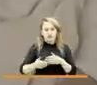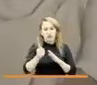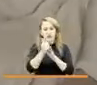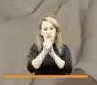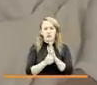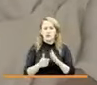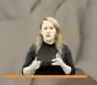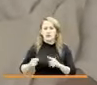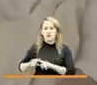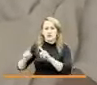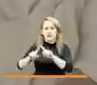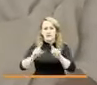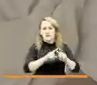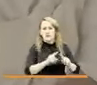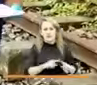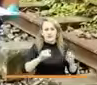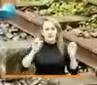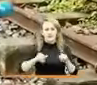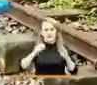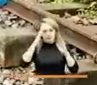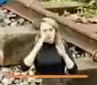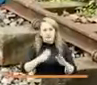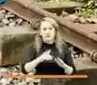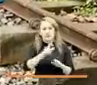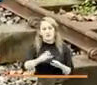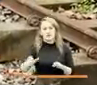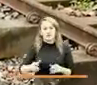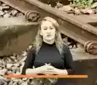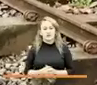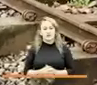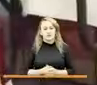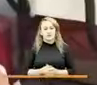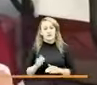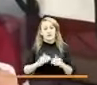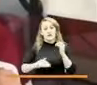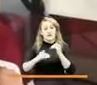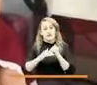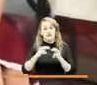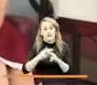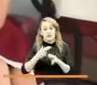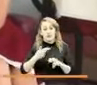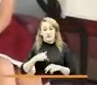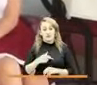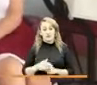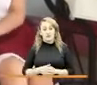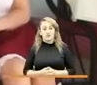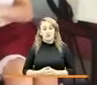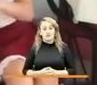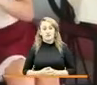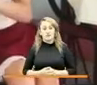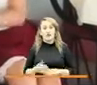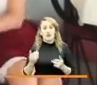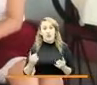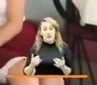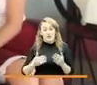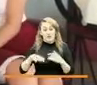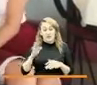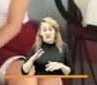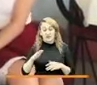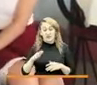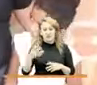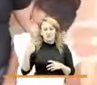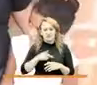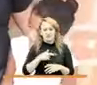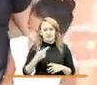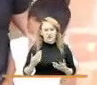atienden a la diversidad de la población. La equidad es nuestro norte. Y ahora, más que nunca, lo damos todo por una